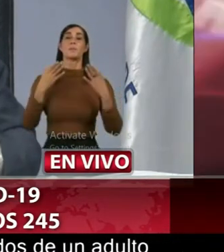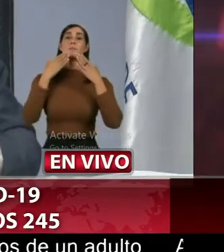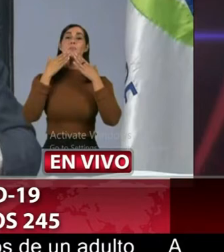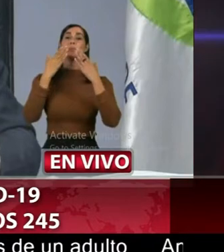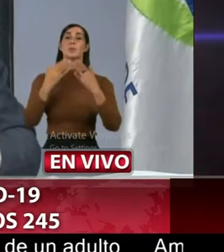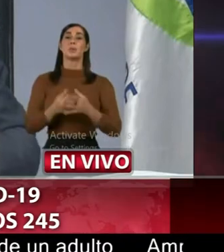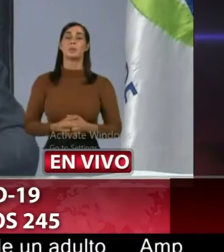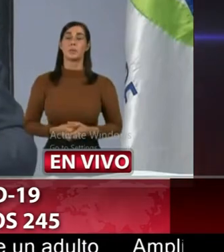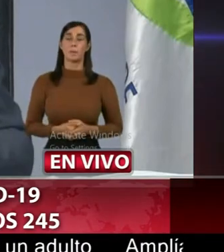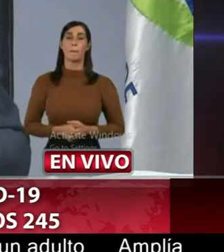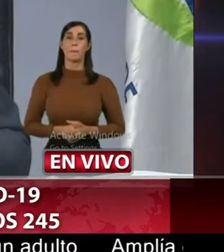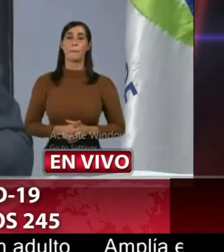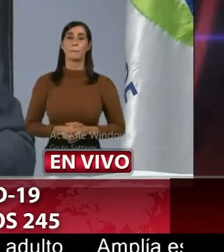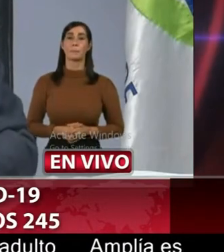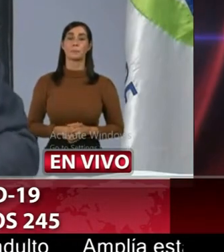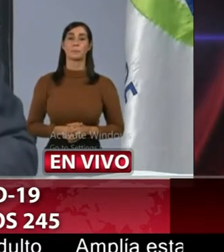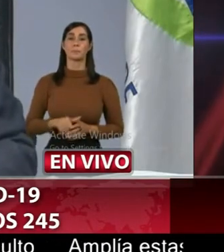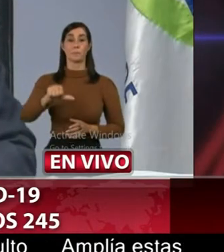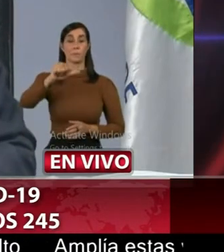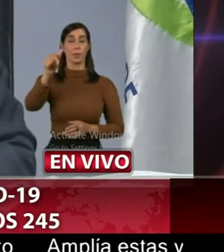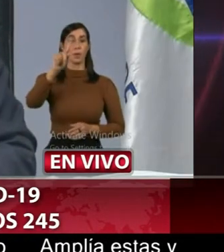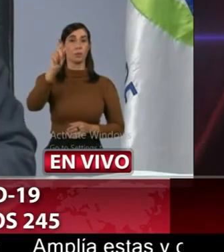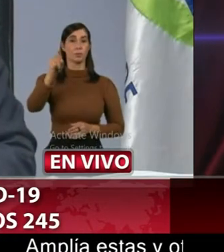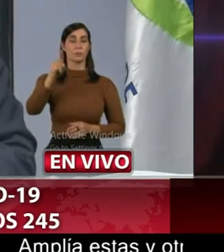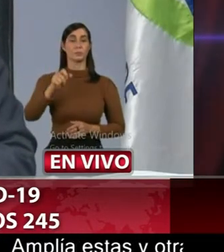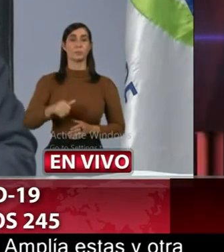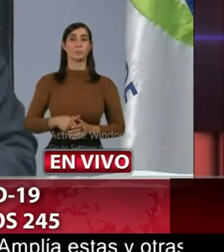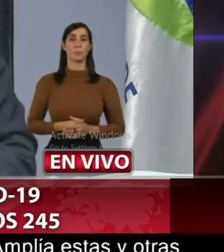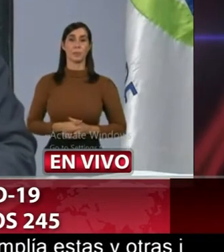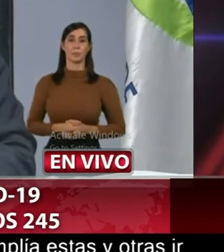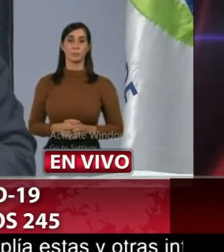gracias gracias dori pasamos a camila garcía